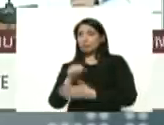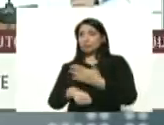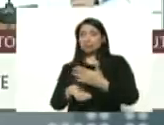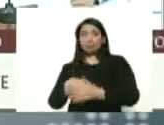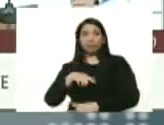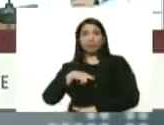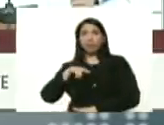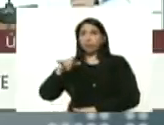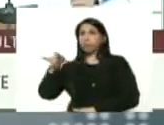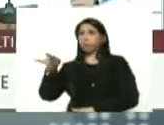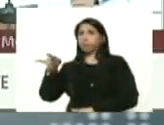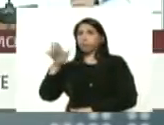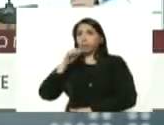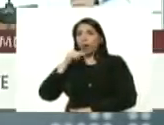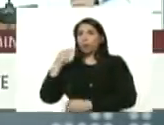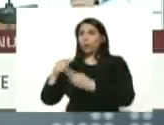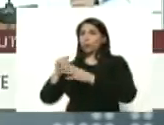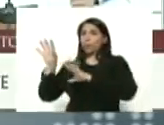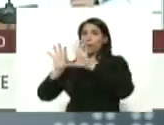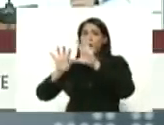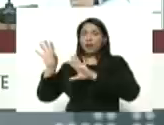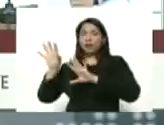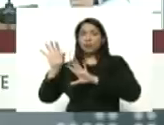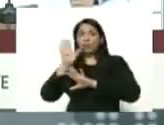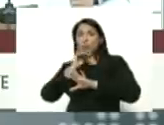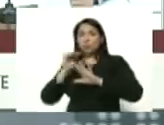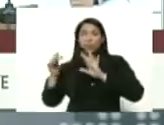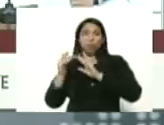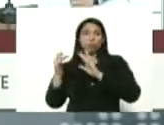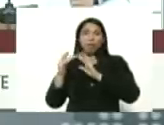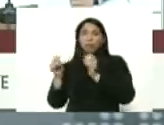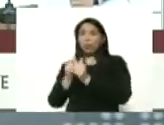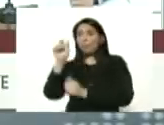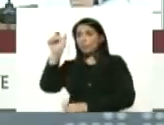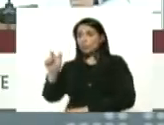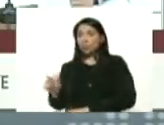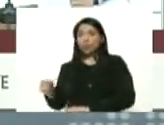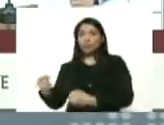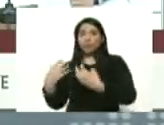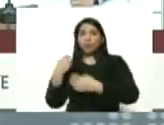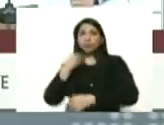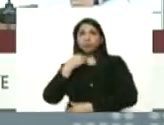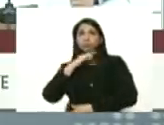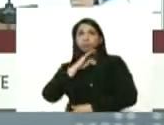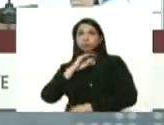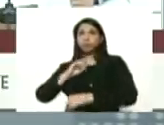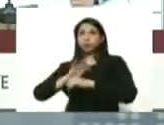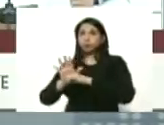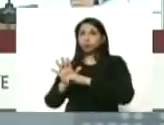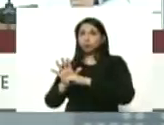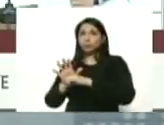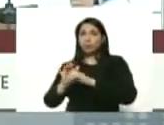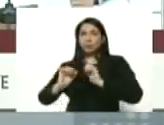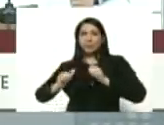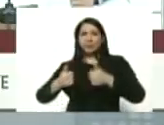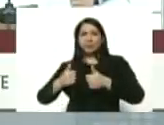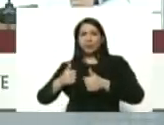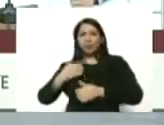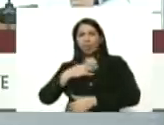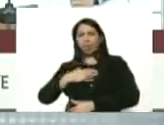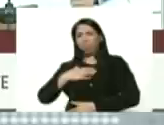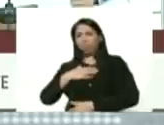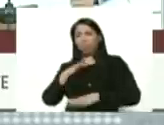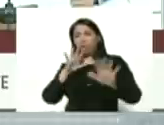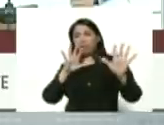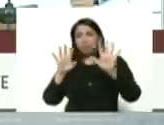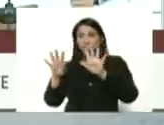antecedentes de viajes al exterior ni contacto con pacientes de COVID-19 inició los síntomas el 19